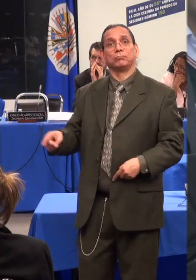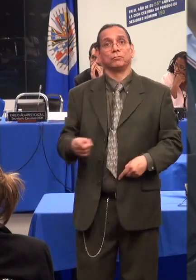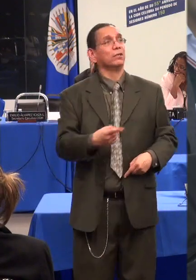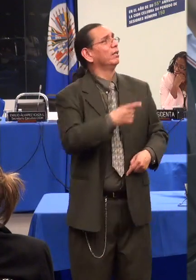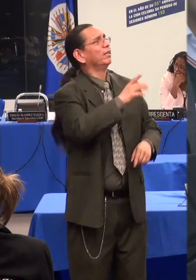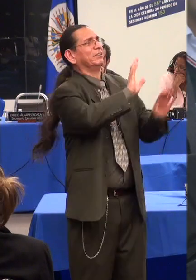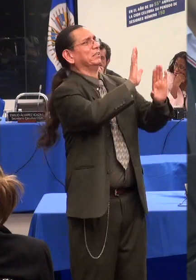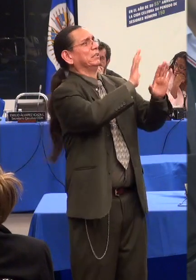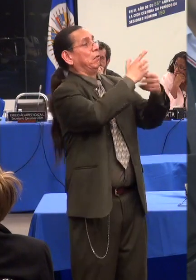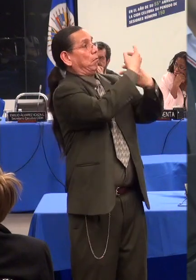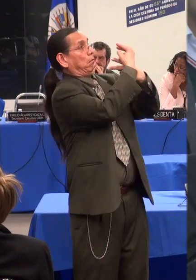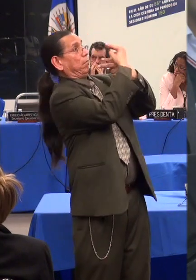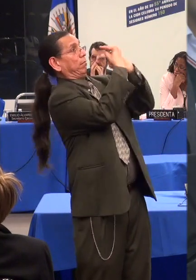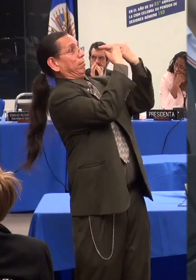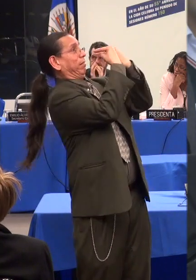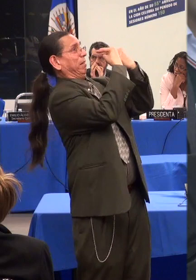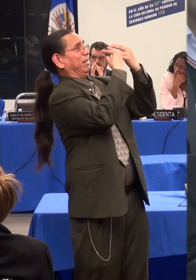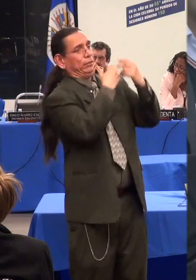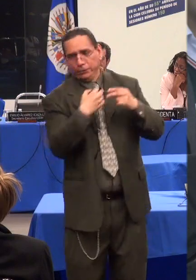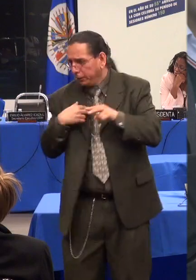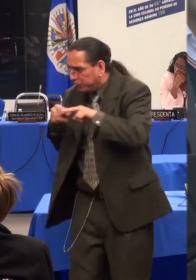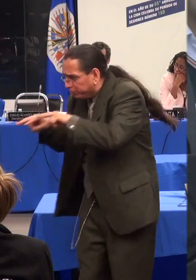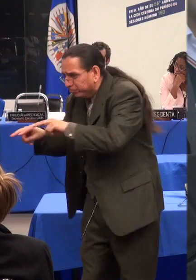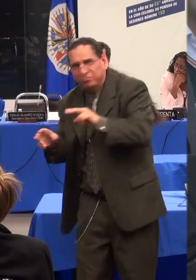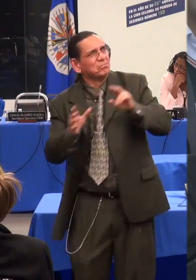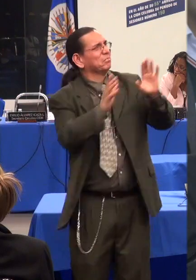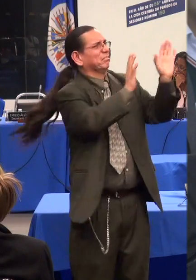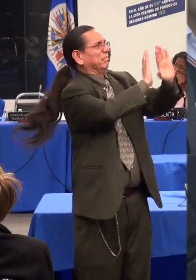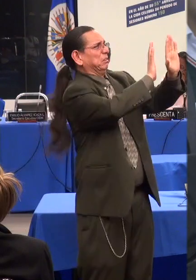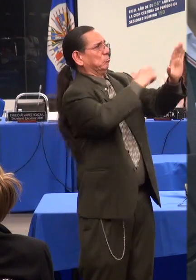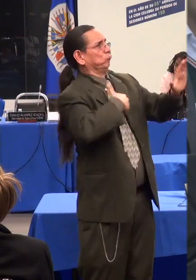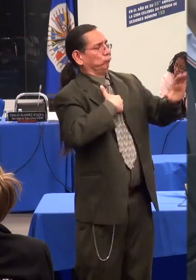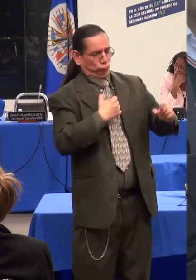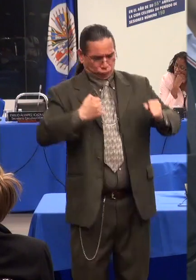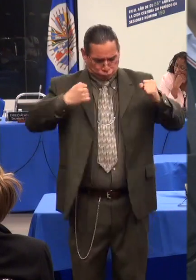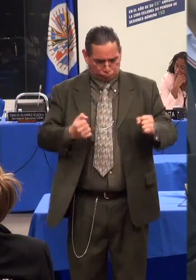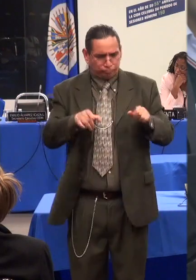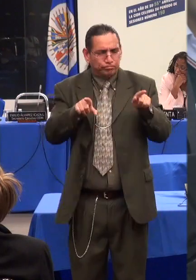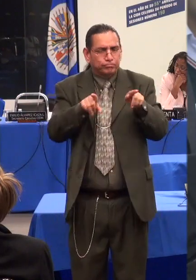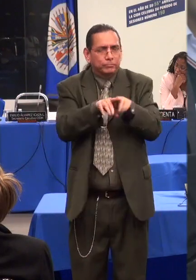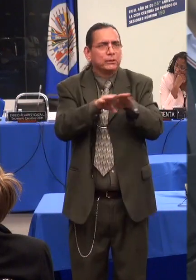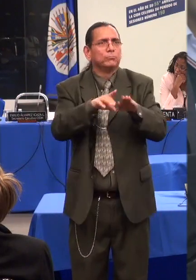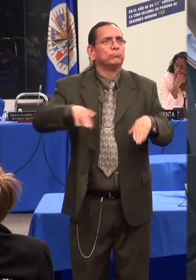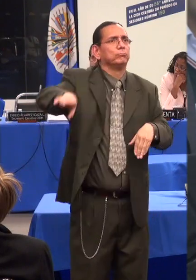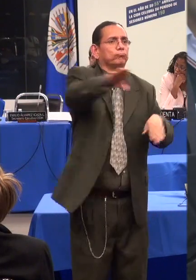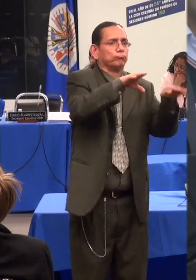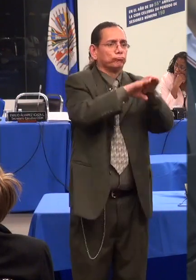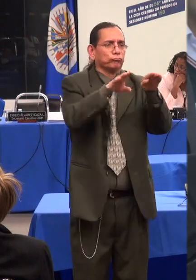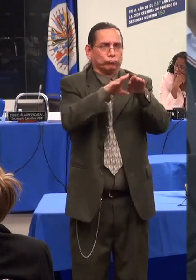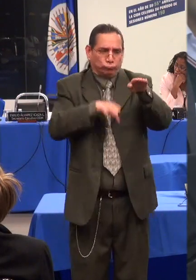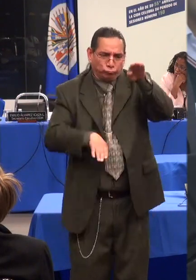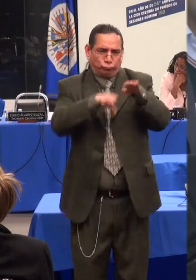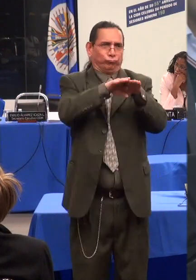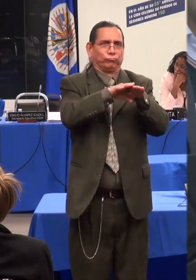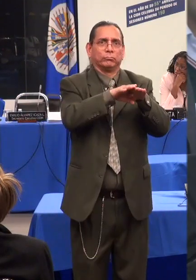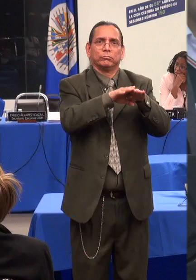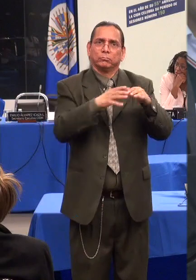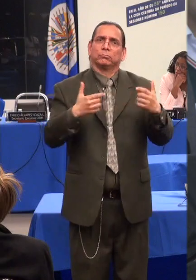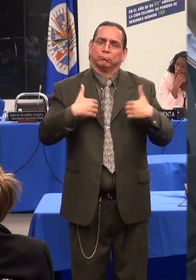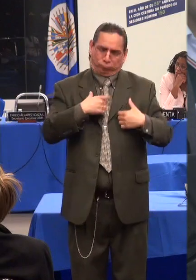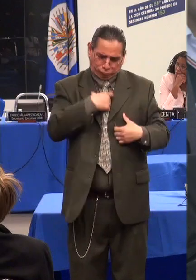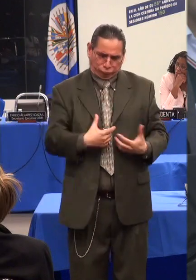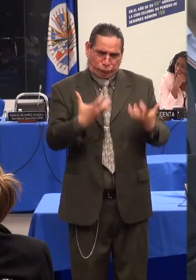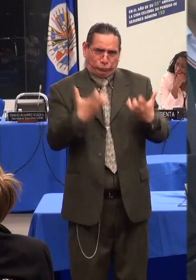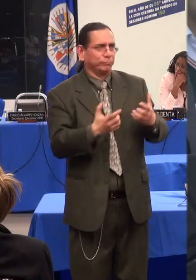neurólogo especializado. Él dijo que yo no tenía ningún futuro,